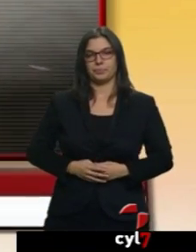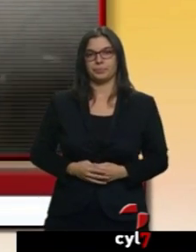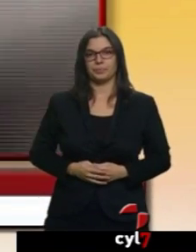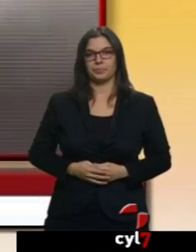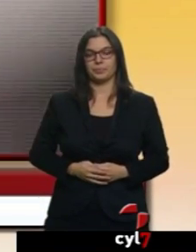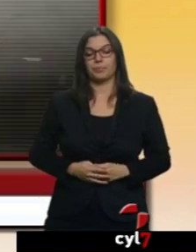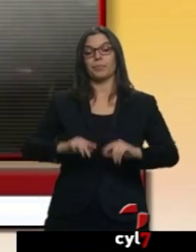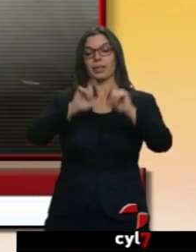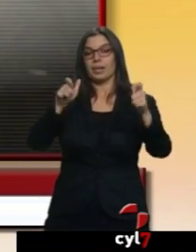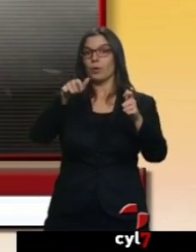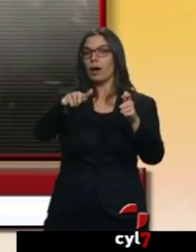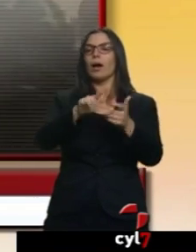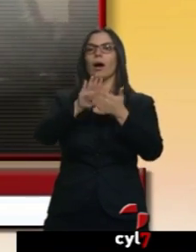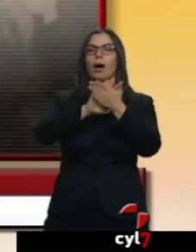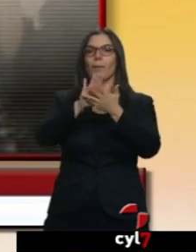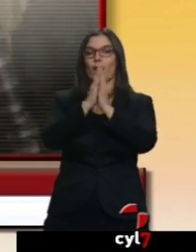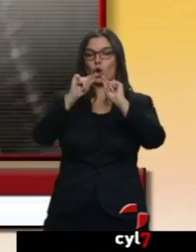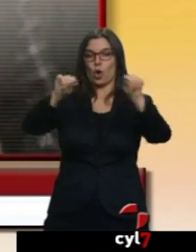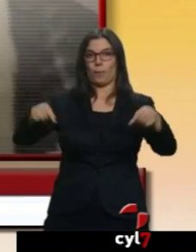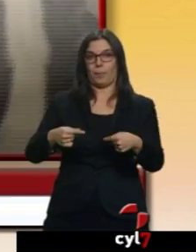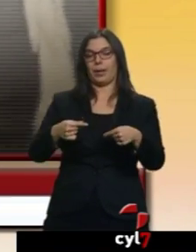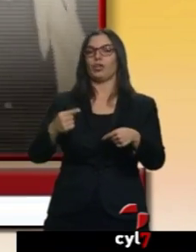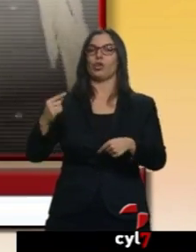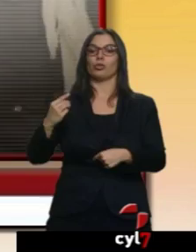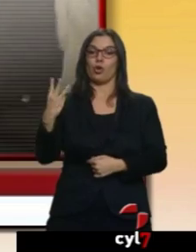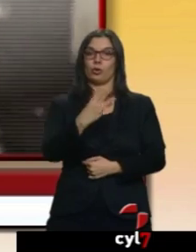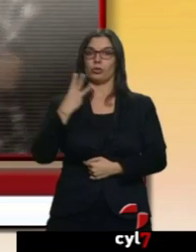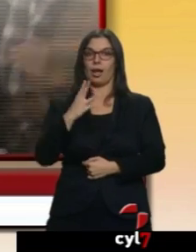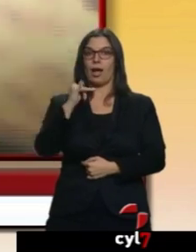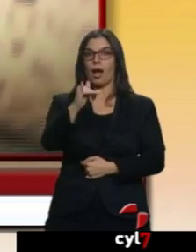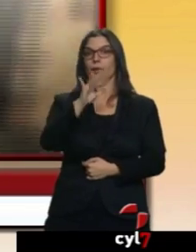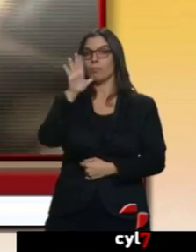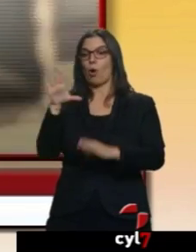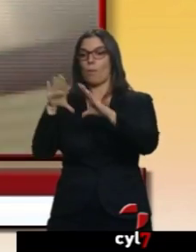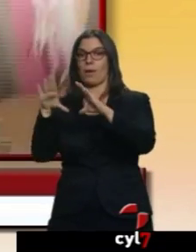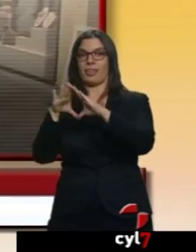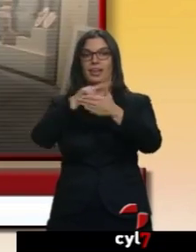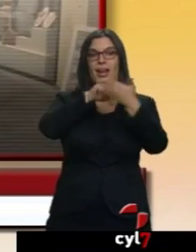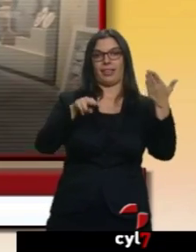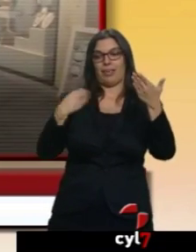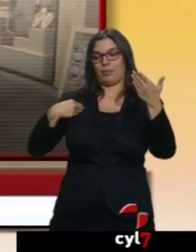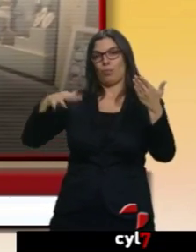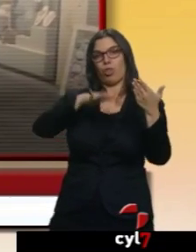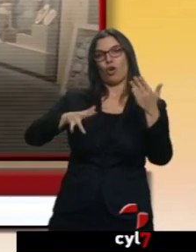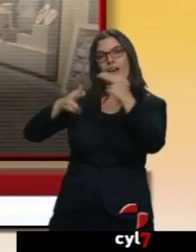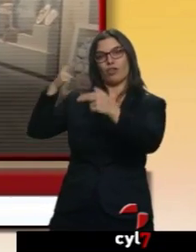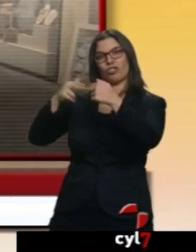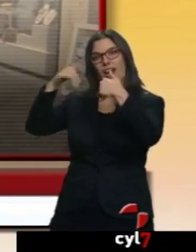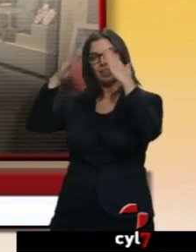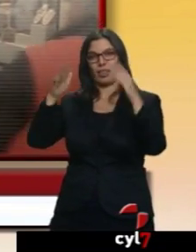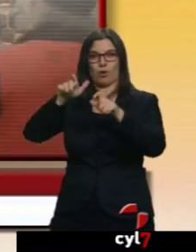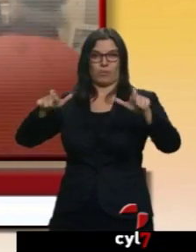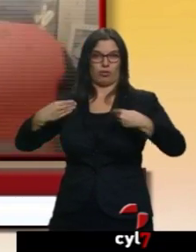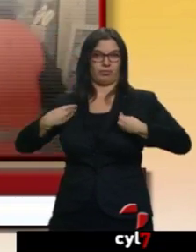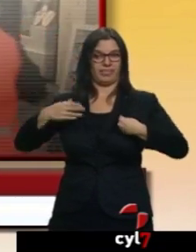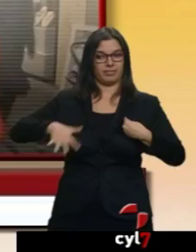En ese encuentro se van a analizar los convenios bilaterales que nuestra comunidad mantiene con madrileños y gallegos para mejorar la atención a los ciudadanos en las